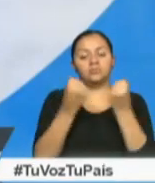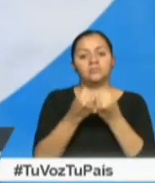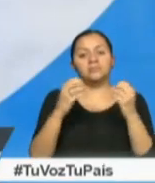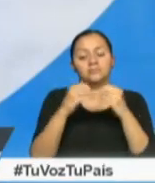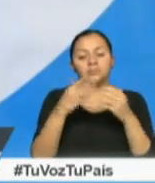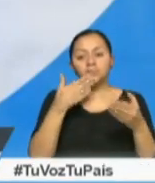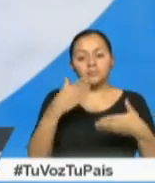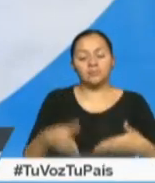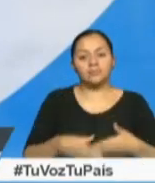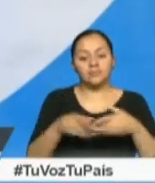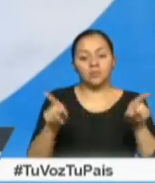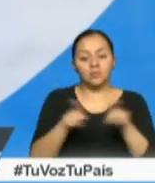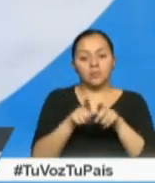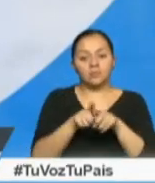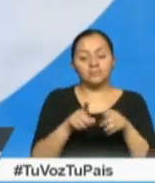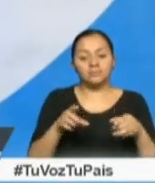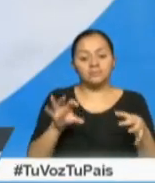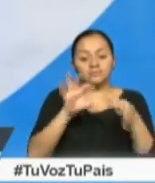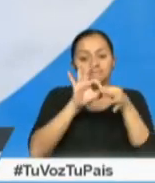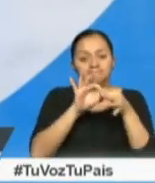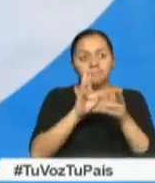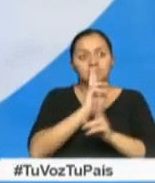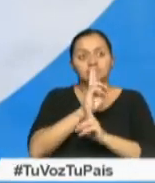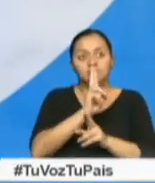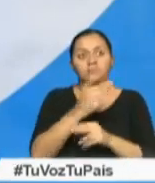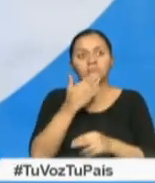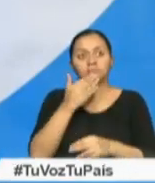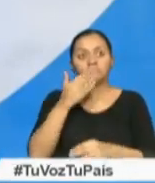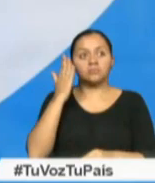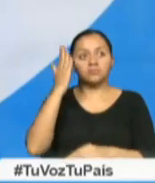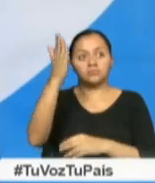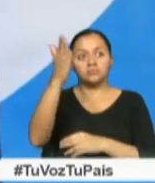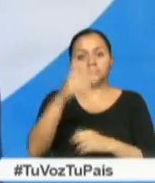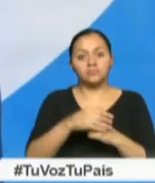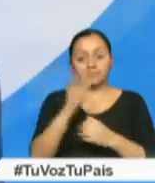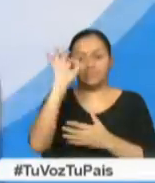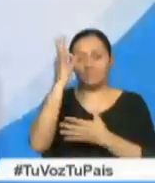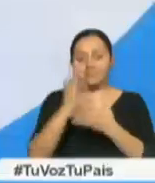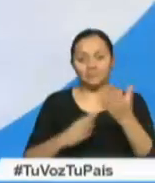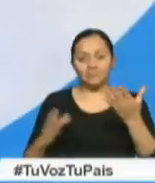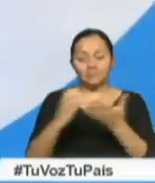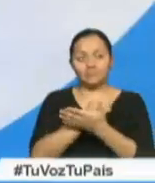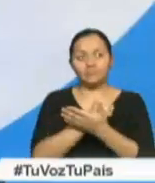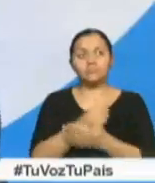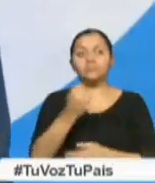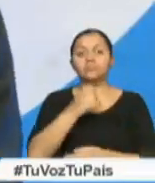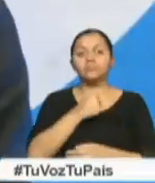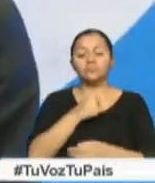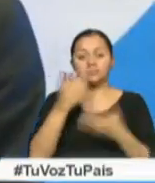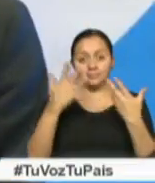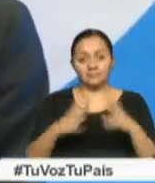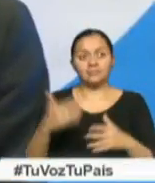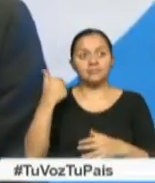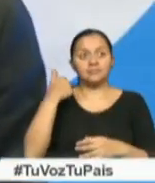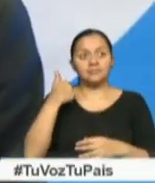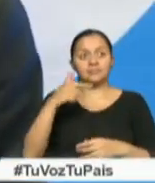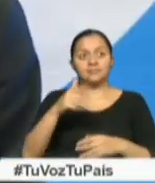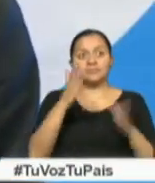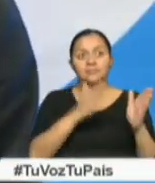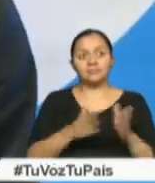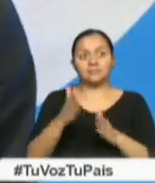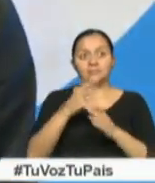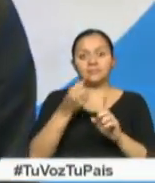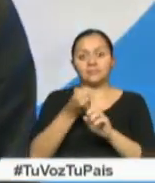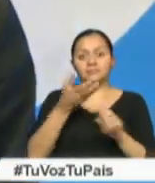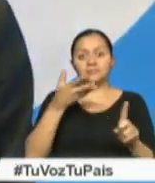la mano con nuestros resultados acerca del rendimiento financiero nosotros contamos también con el respaldo de impact